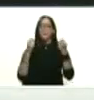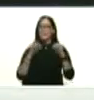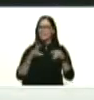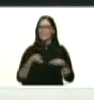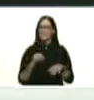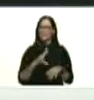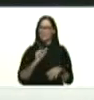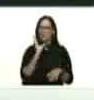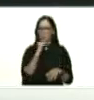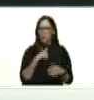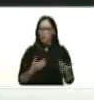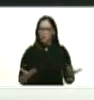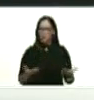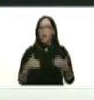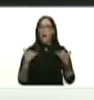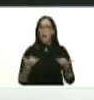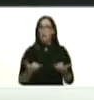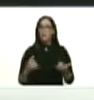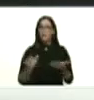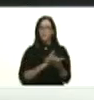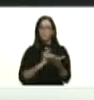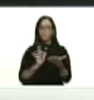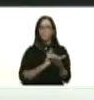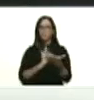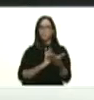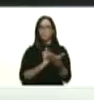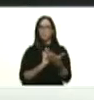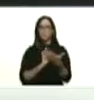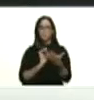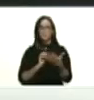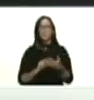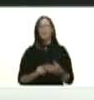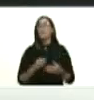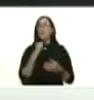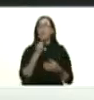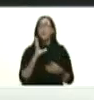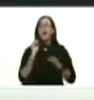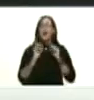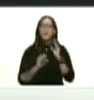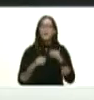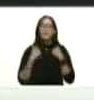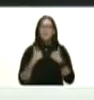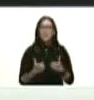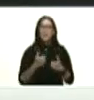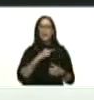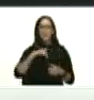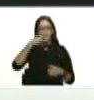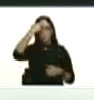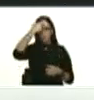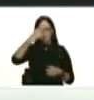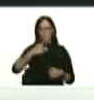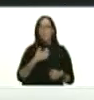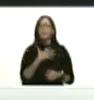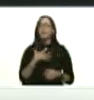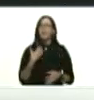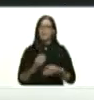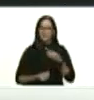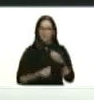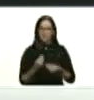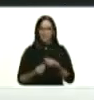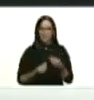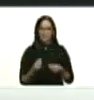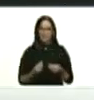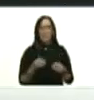son medios digitales todos bueno hablarle bien a nuestro pueblo por eso es que quise hacer esta